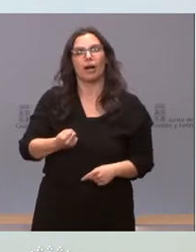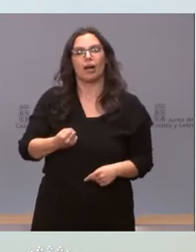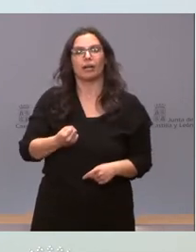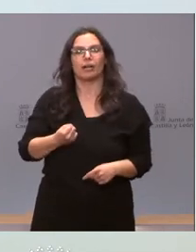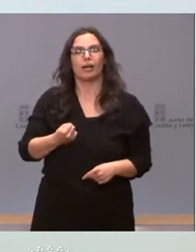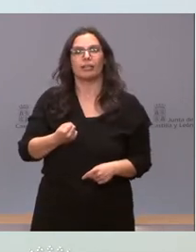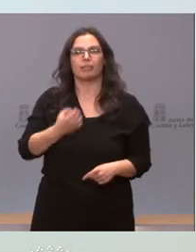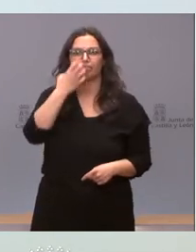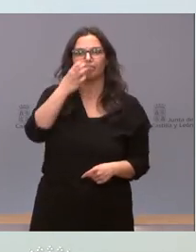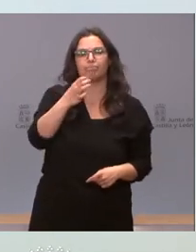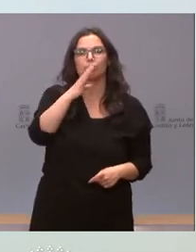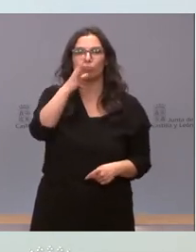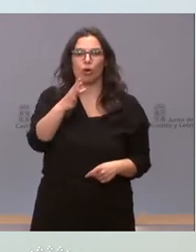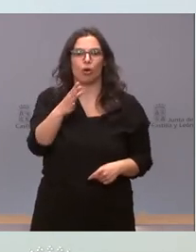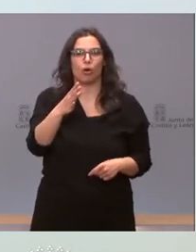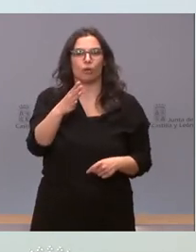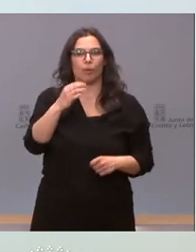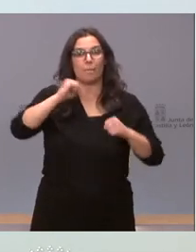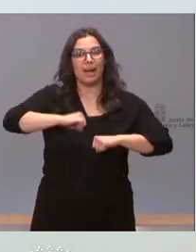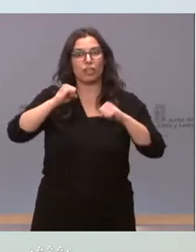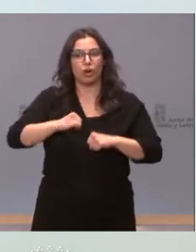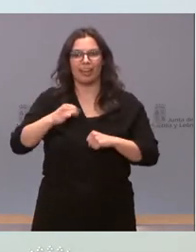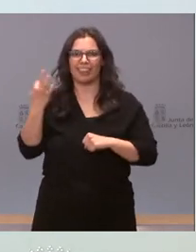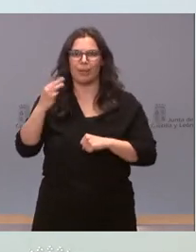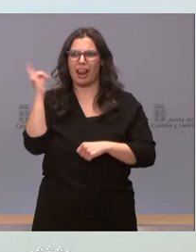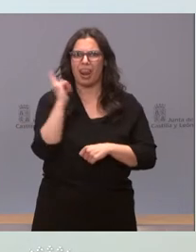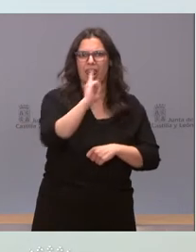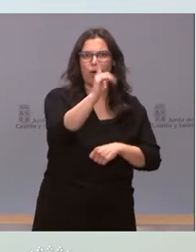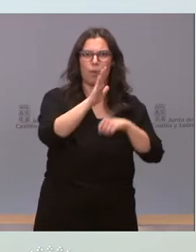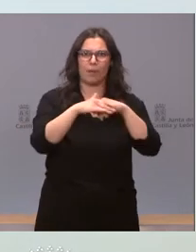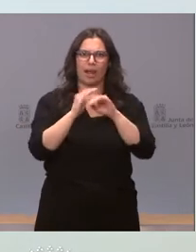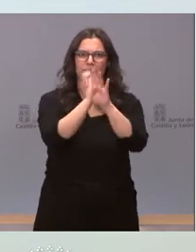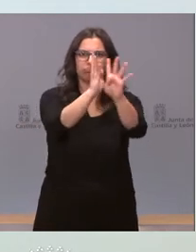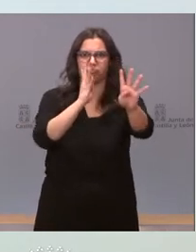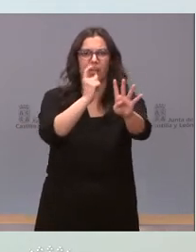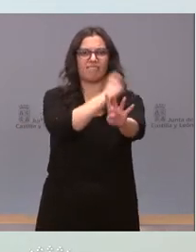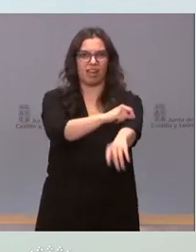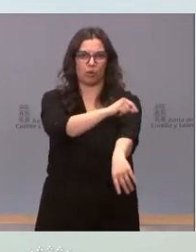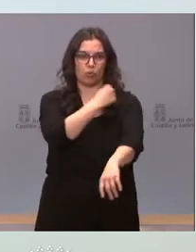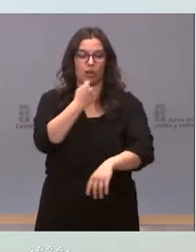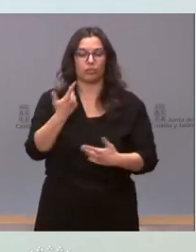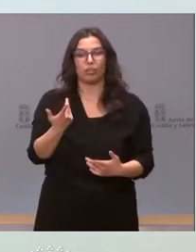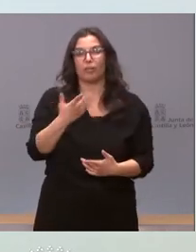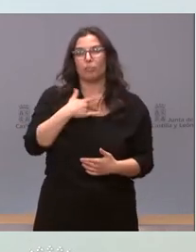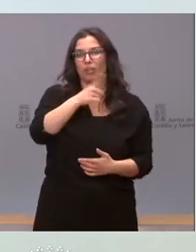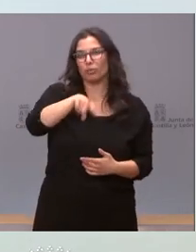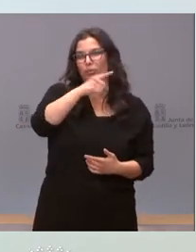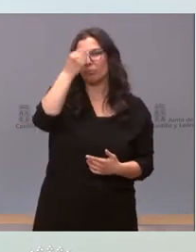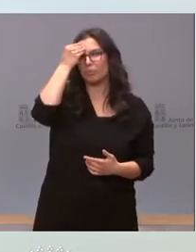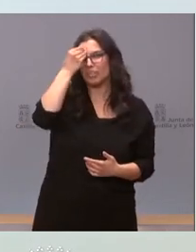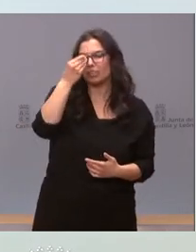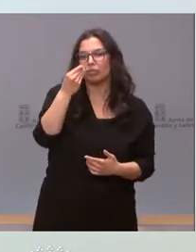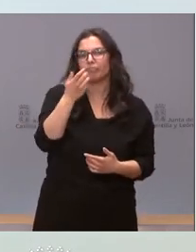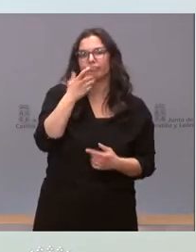vacunar muy lejos de sus poblaciones. ¿Se plantea la Junta en los pueblos en los que están, bueno, pues a cierta distancia, se habla incluso de 70